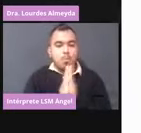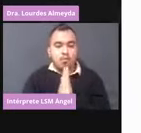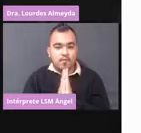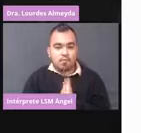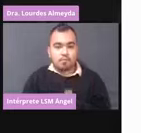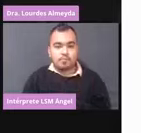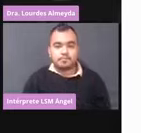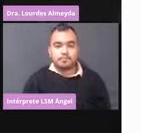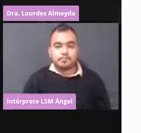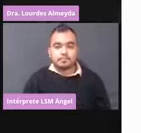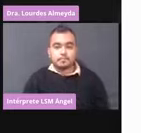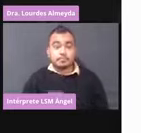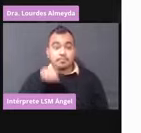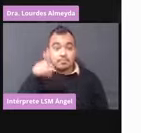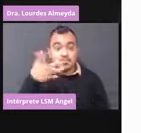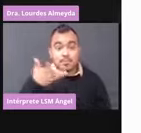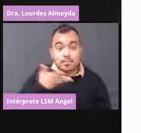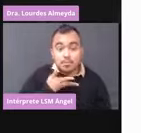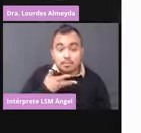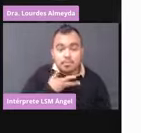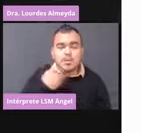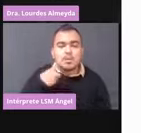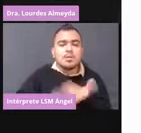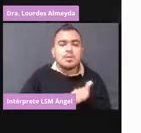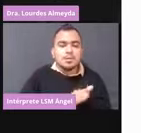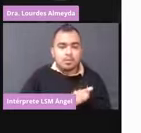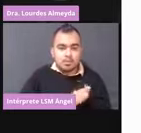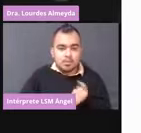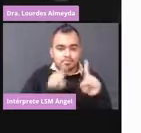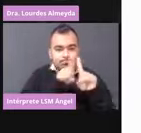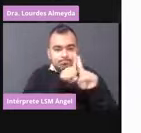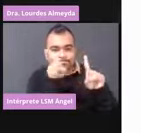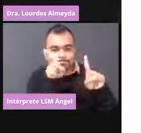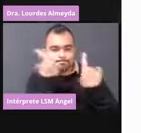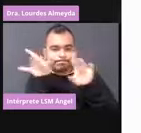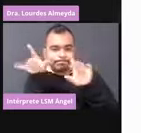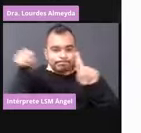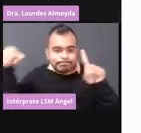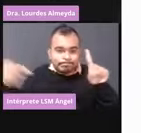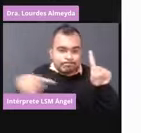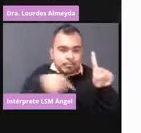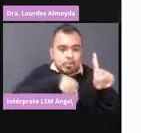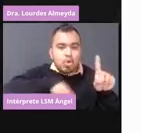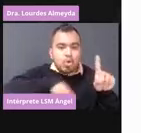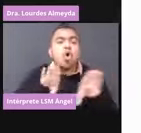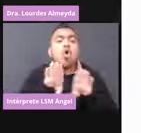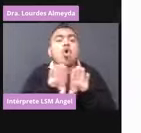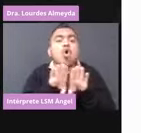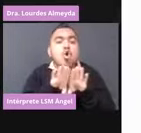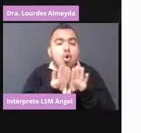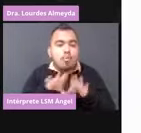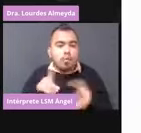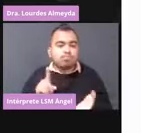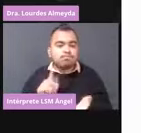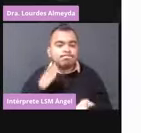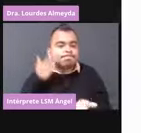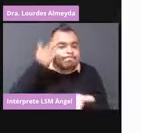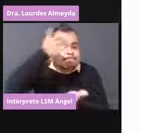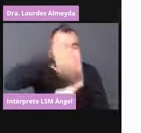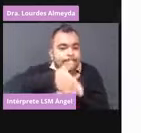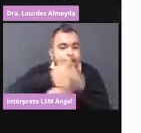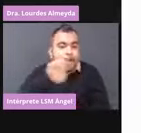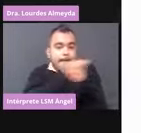Y aquí tenemos un esquemita de un módulo de vacunación. Vamos a ingresar los